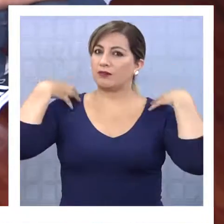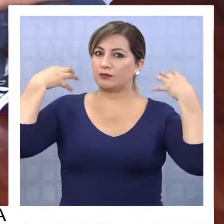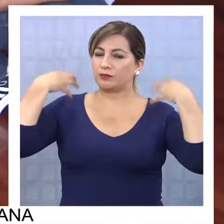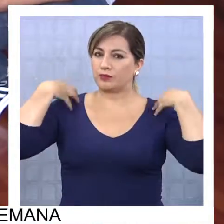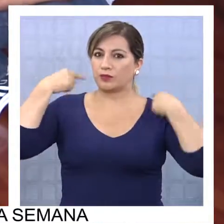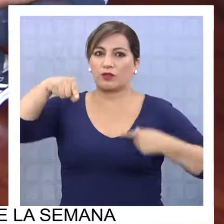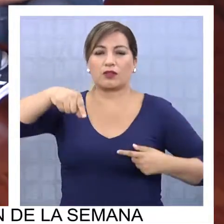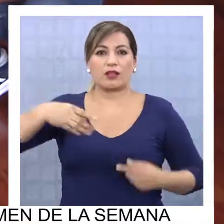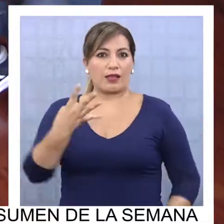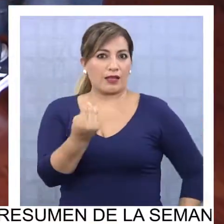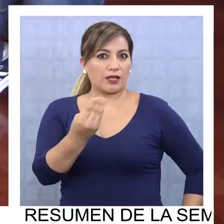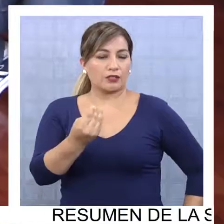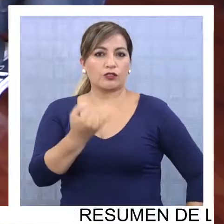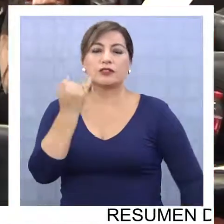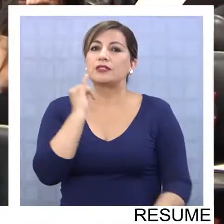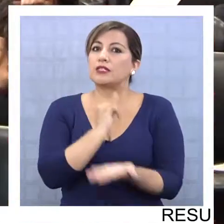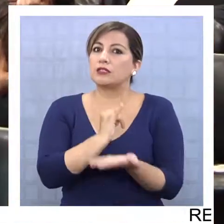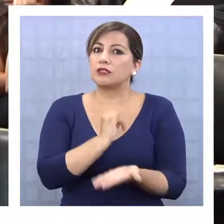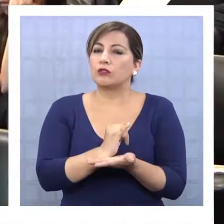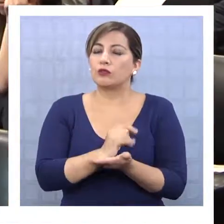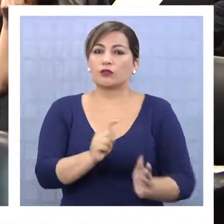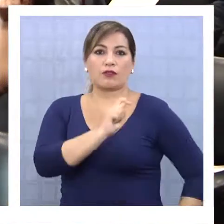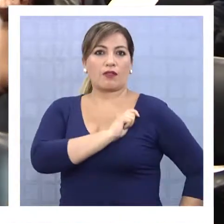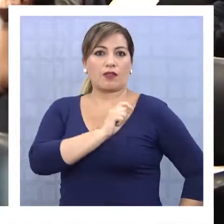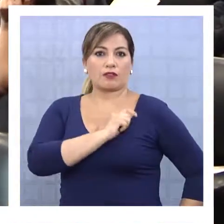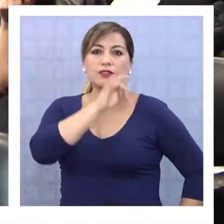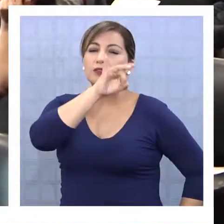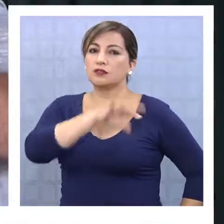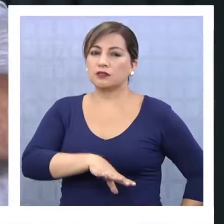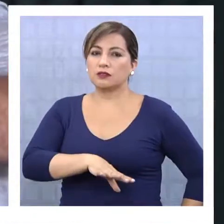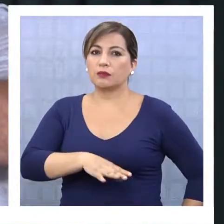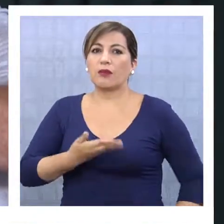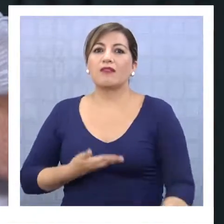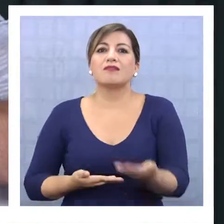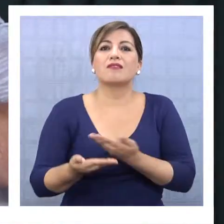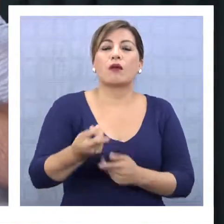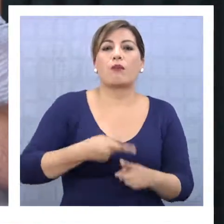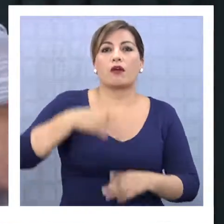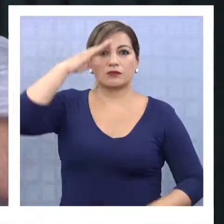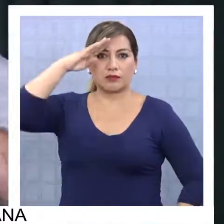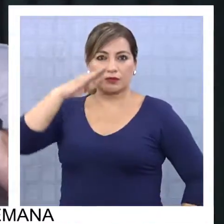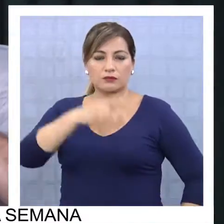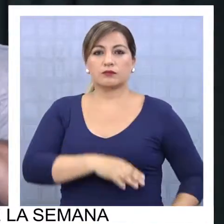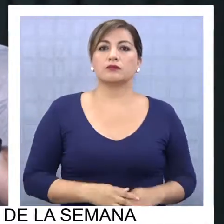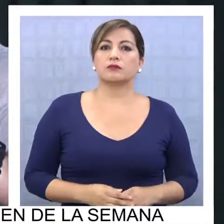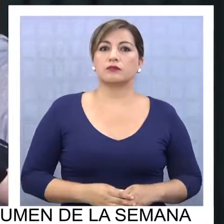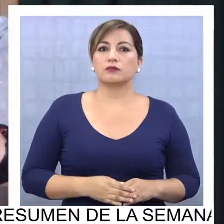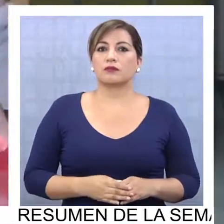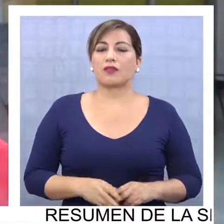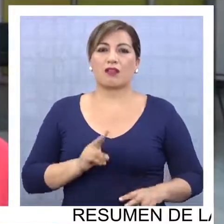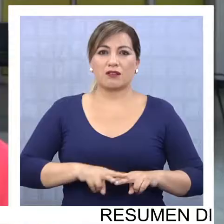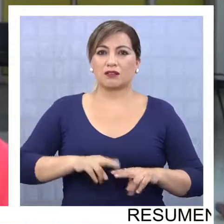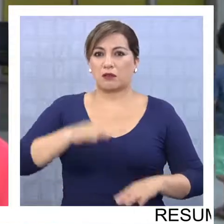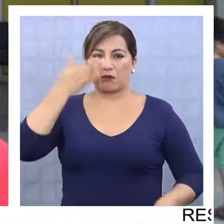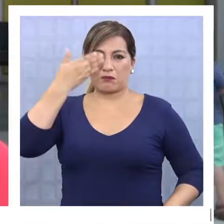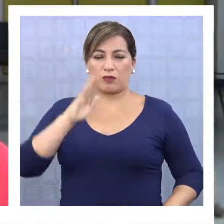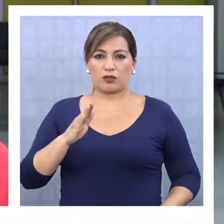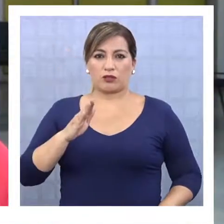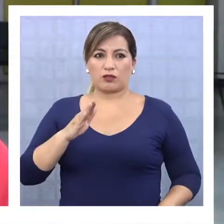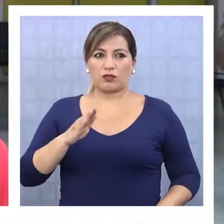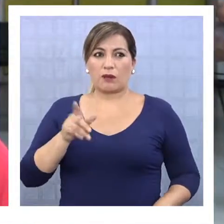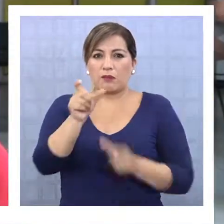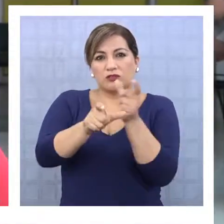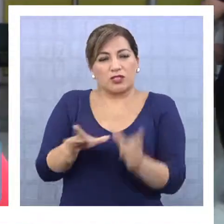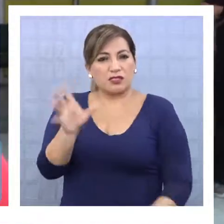del deporte adaptado de los 14 institutos Teletón del país para el intercambio de experiencias. El mejorar los test de